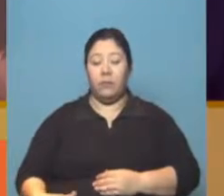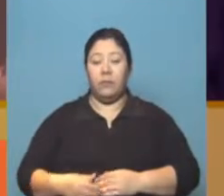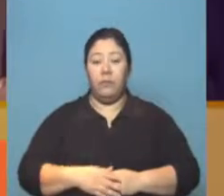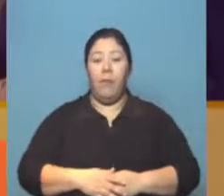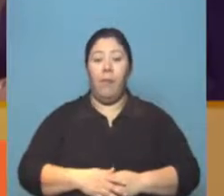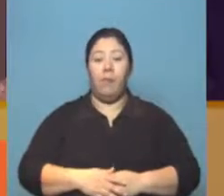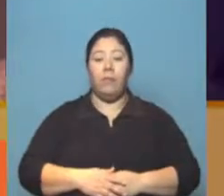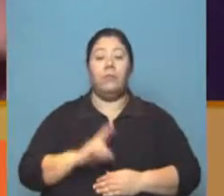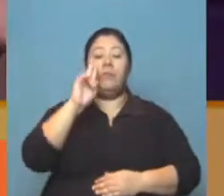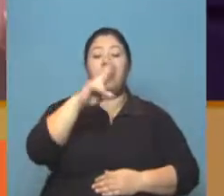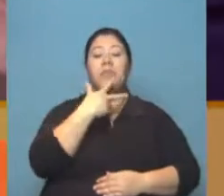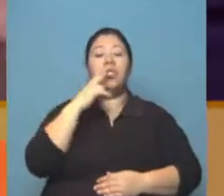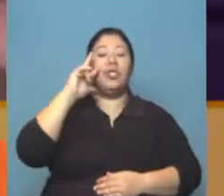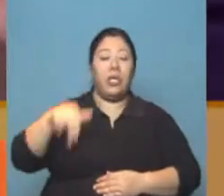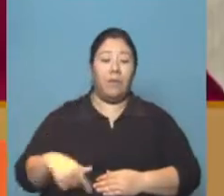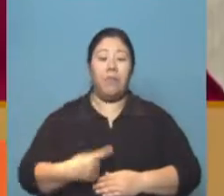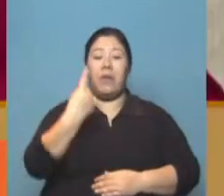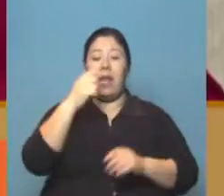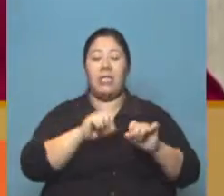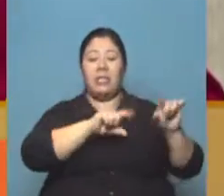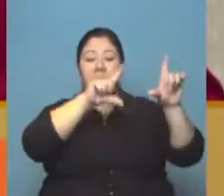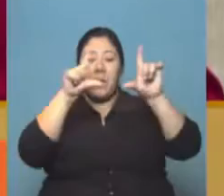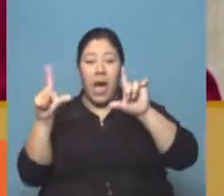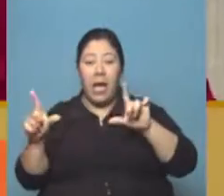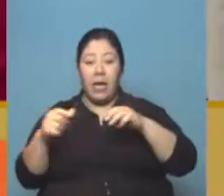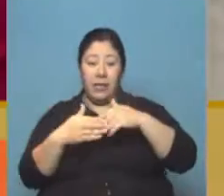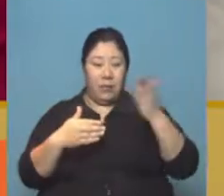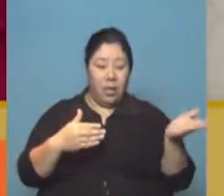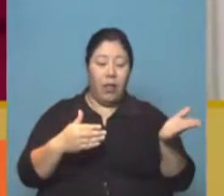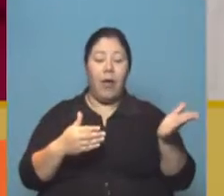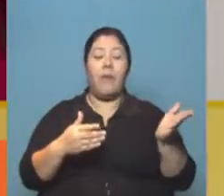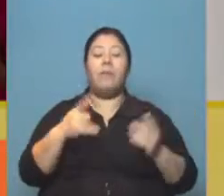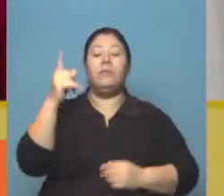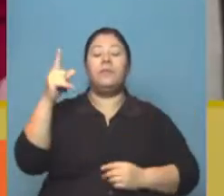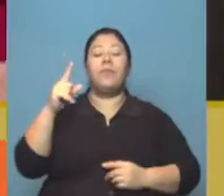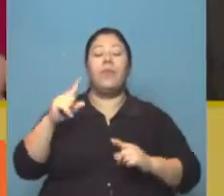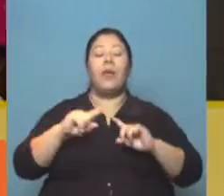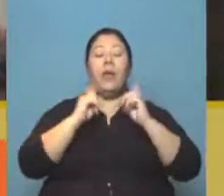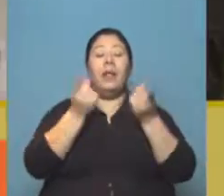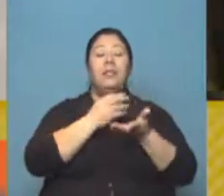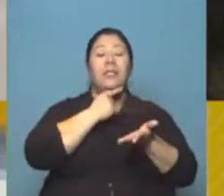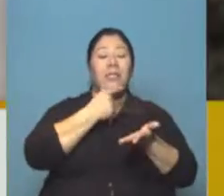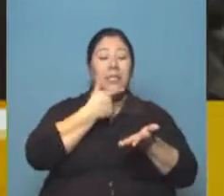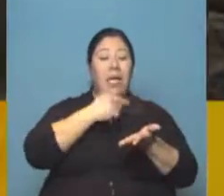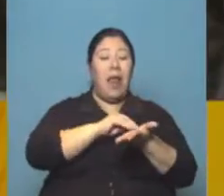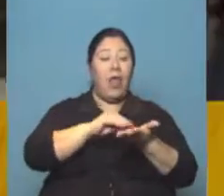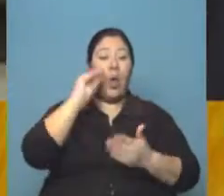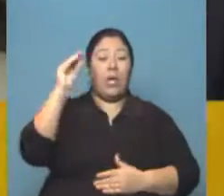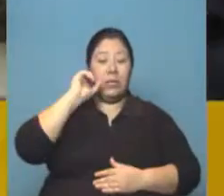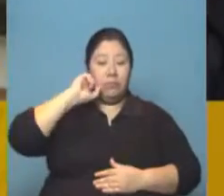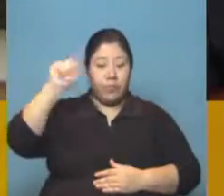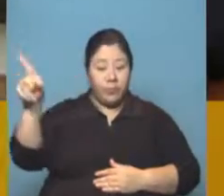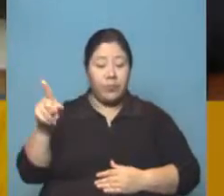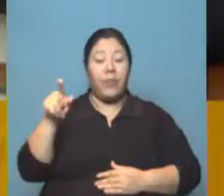primeras imágenes de este juicio que comienza en el Senado de Brasil y allí comenzará a escribirse la historia del